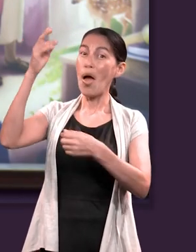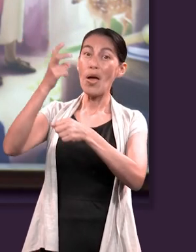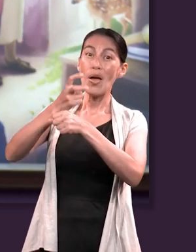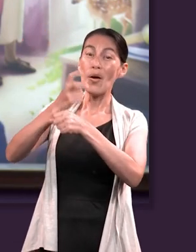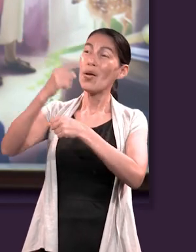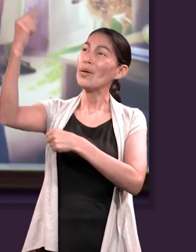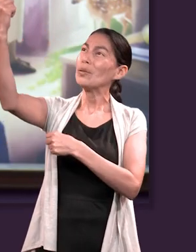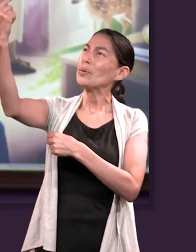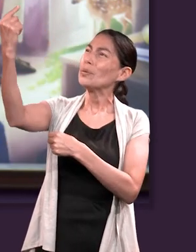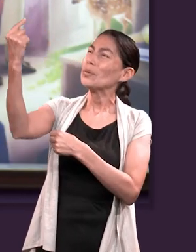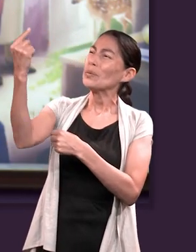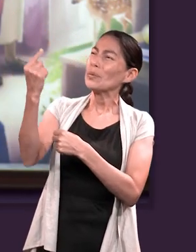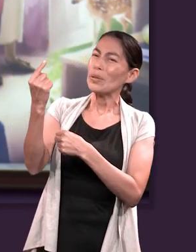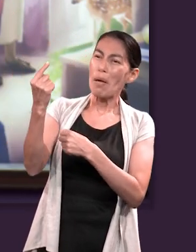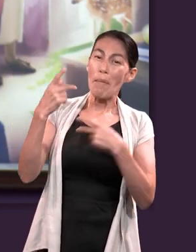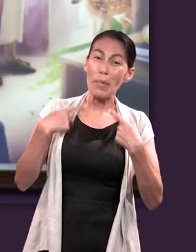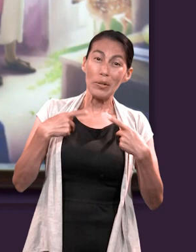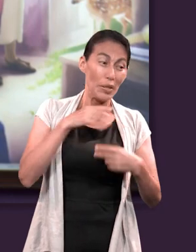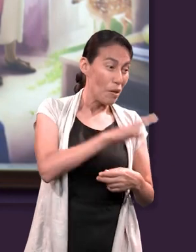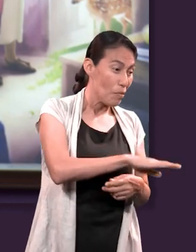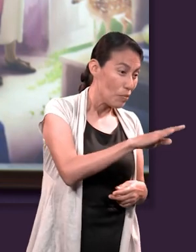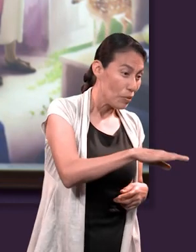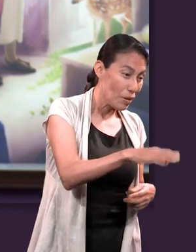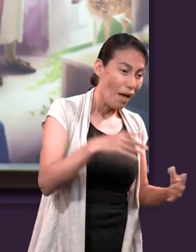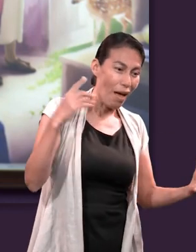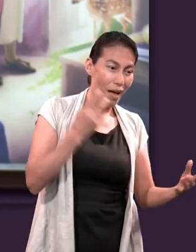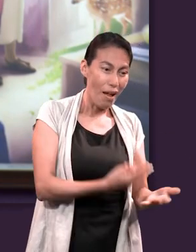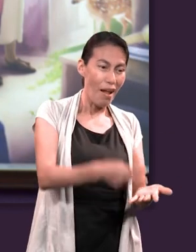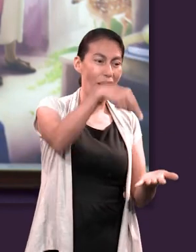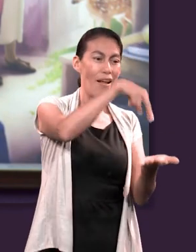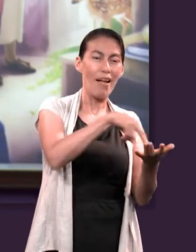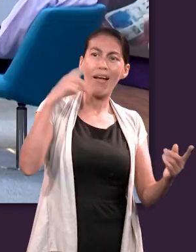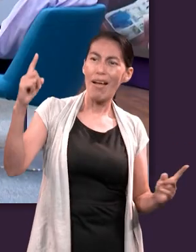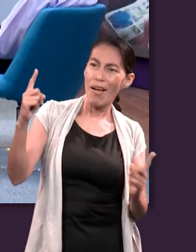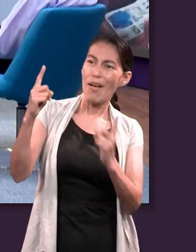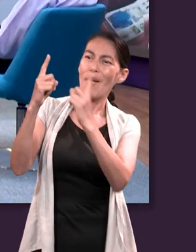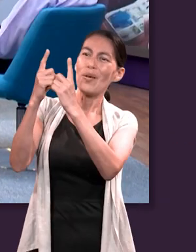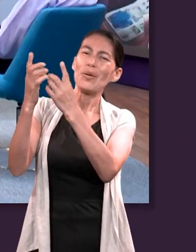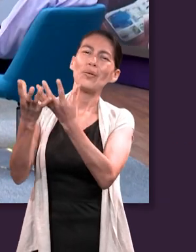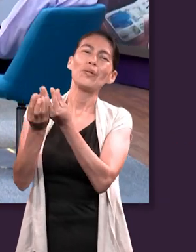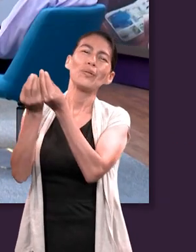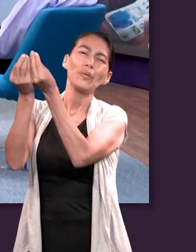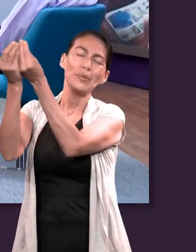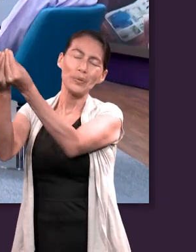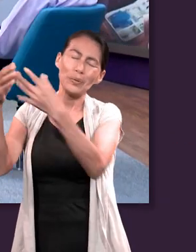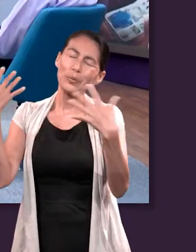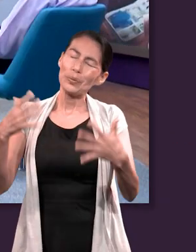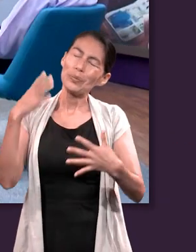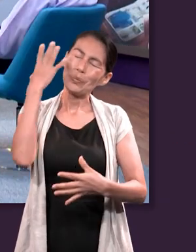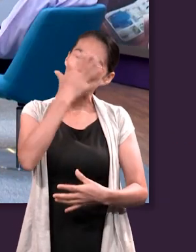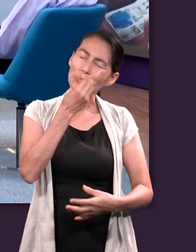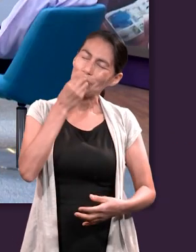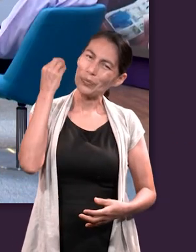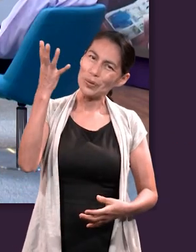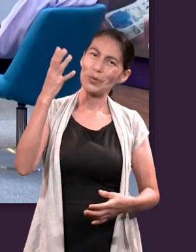Señor en su segunda venida nos va a dar a los seres queridos, a los seres que amamos.